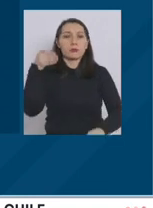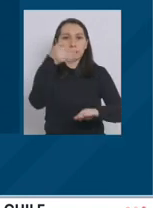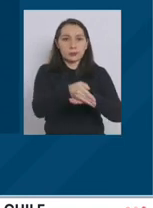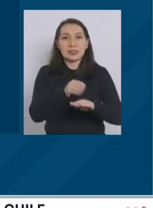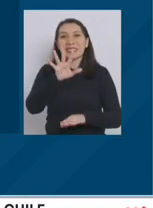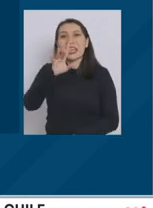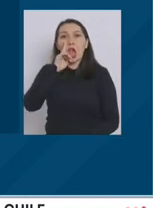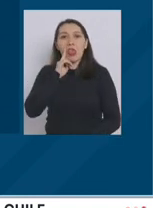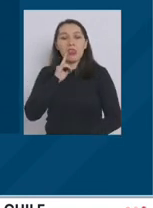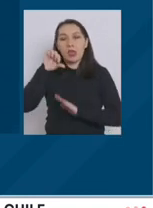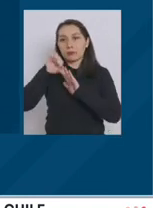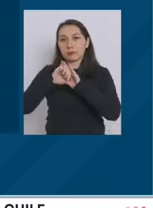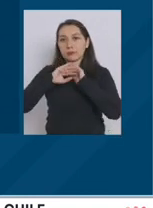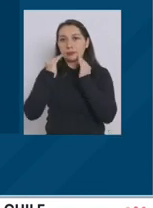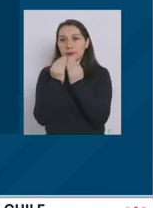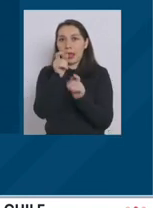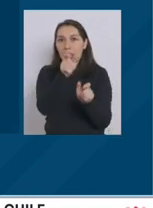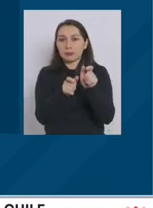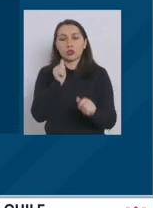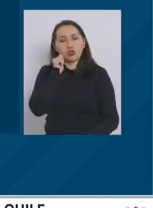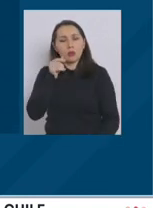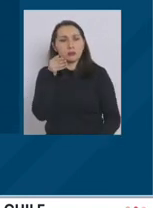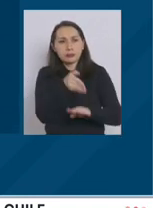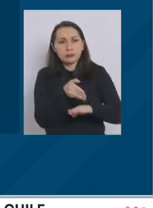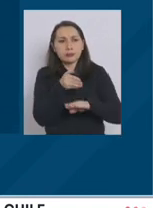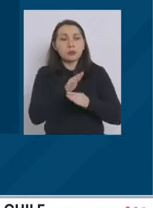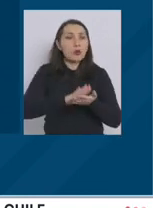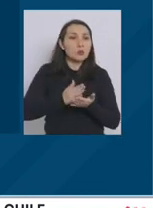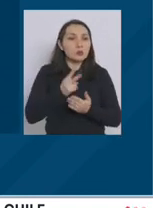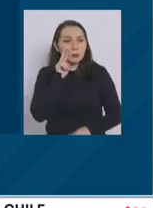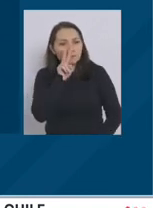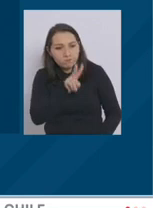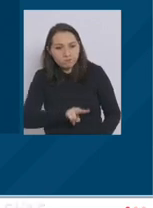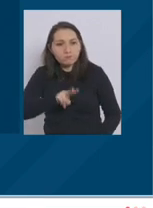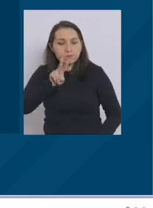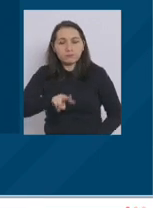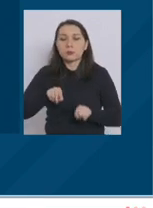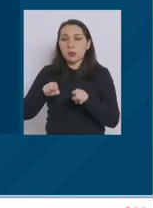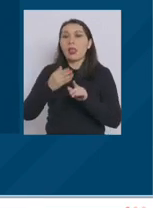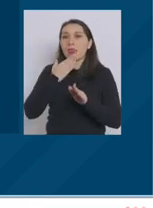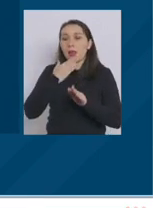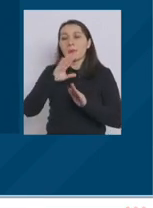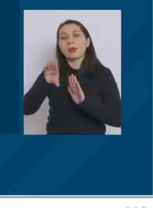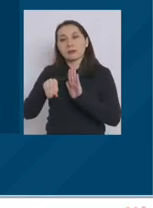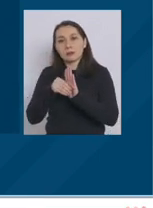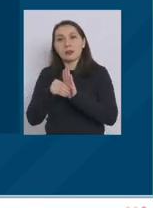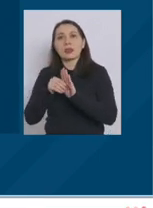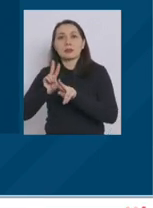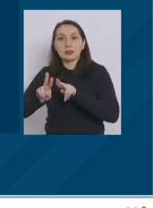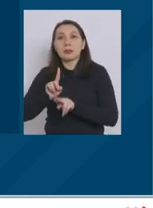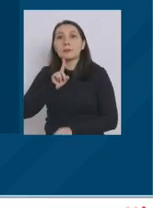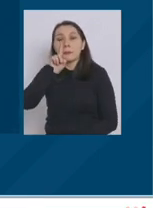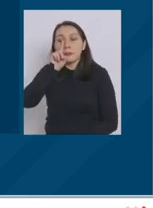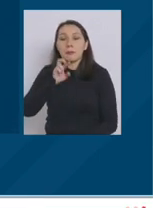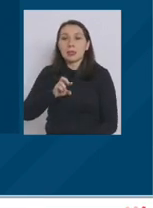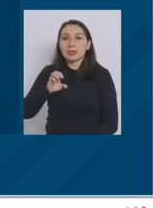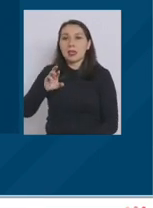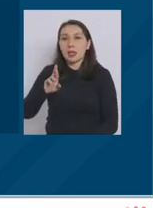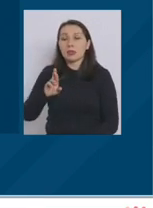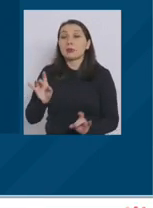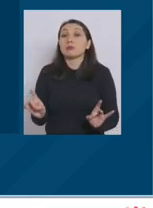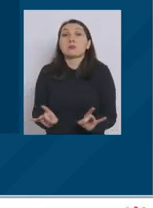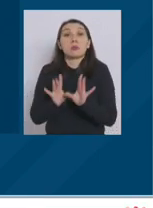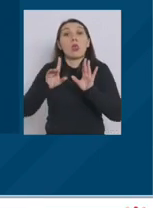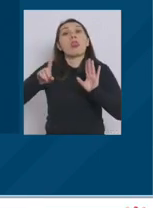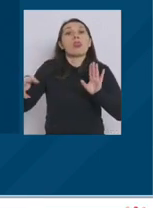5 días de cuarentena de las personas. Además, se incorporará la realización de PCR o antígenos de manera